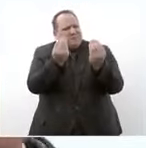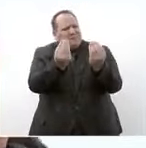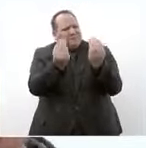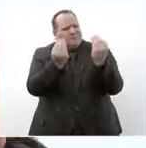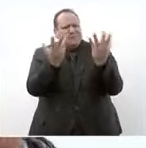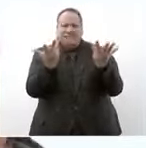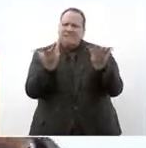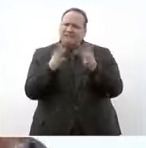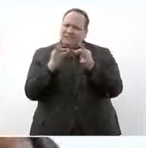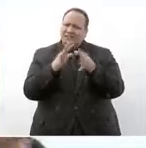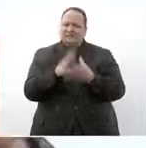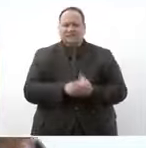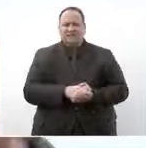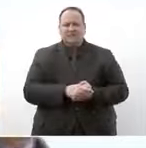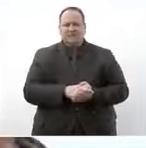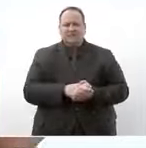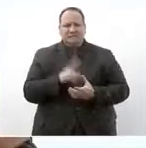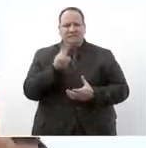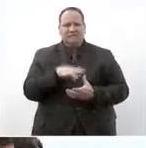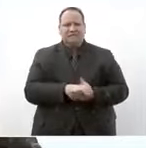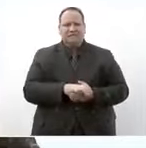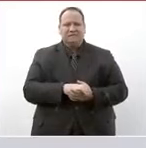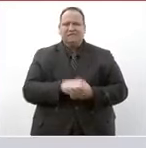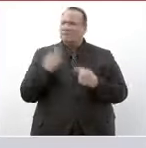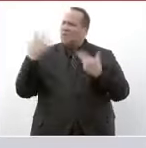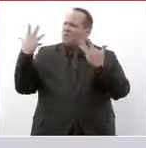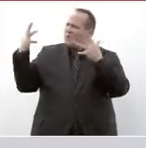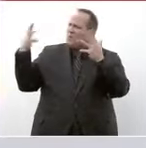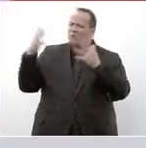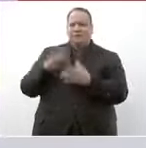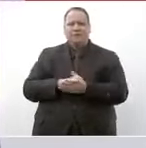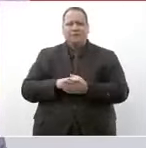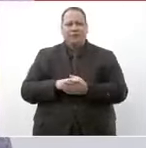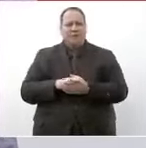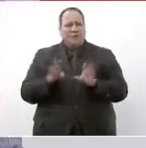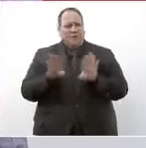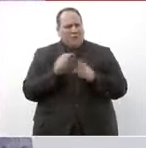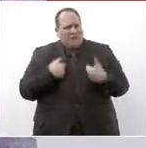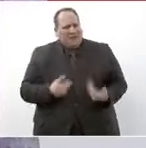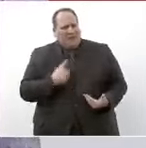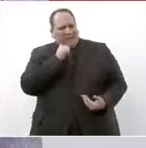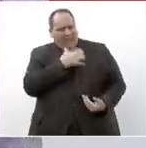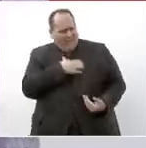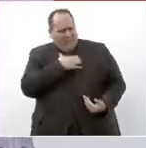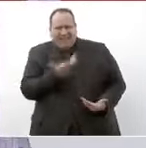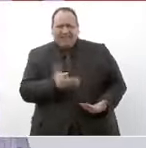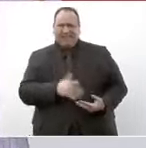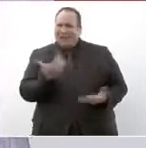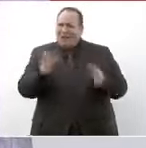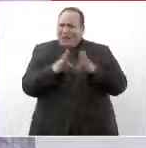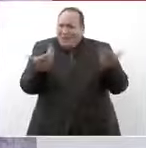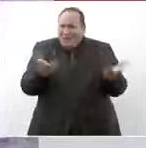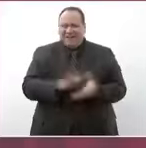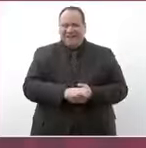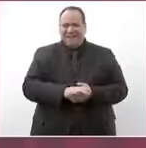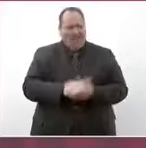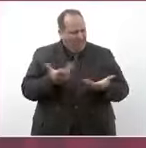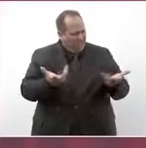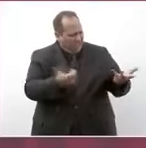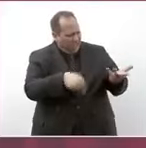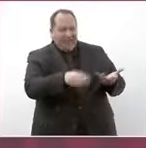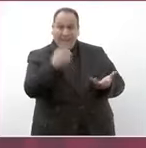no voy a estar contento imagínense lo que hacen